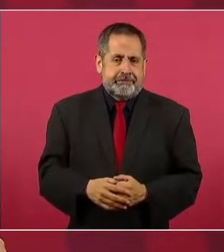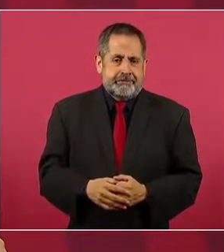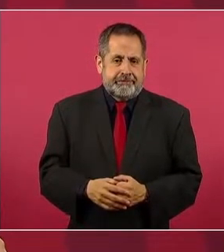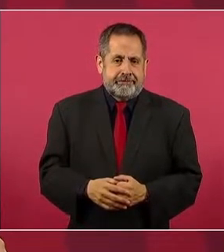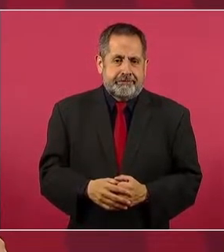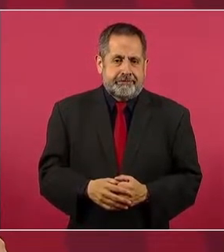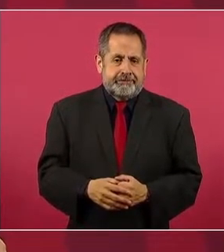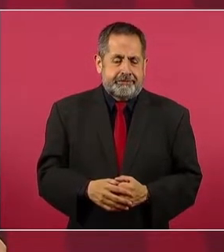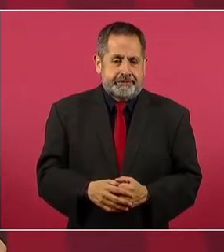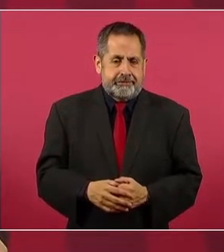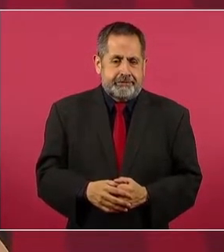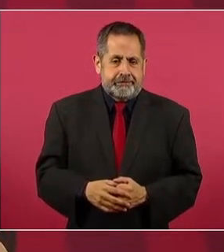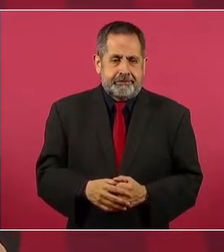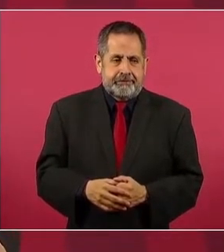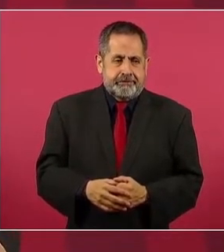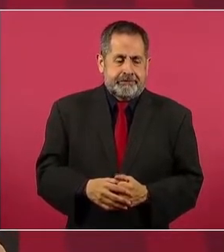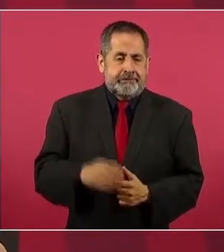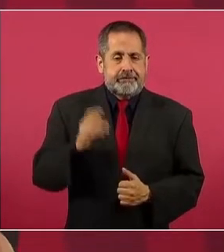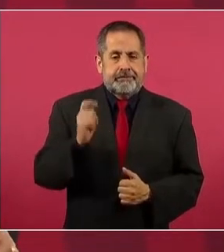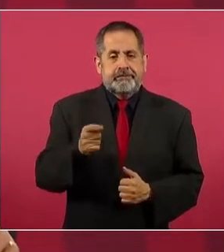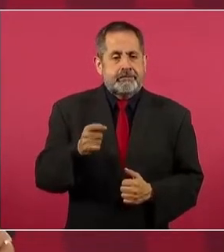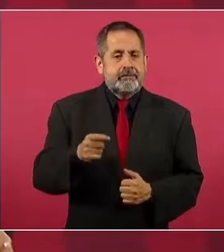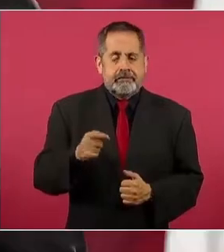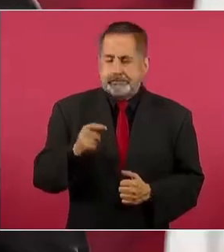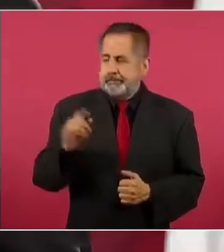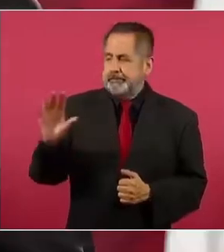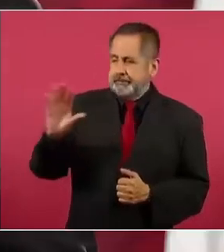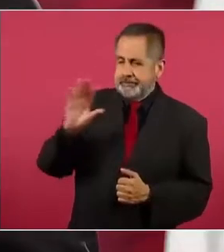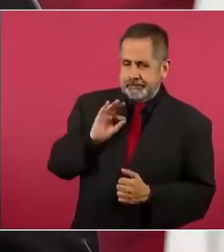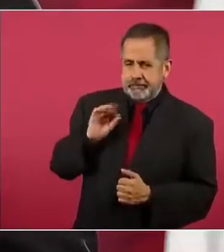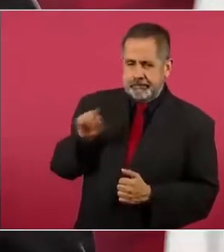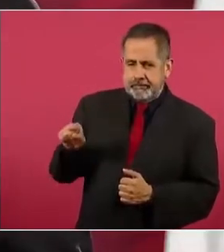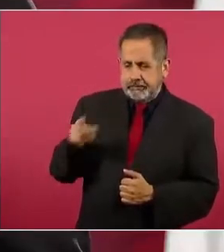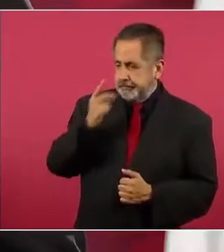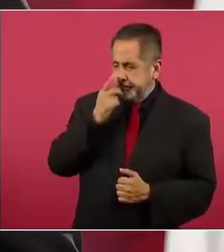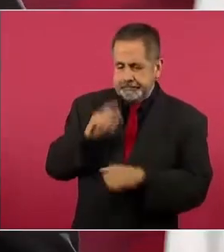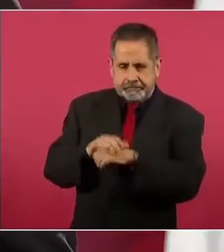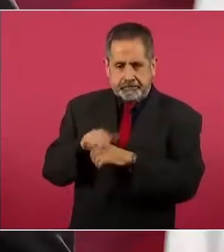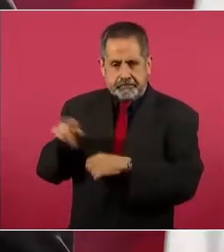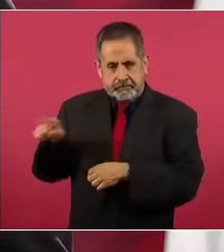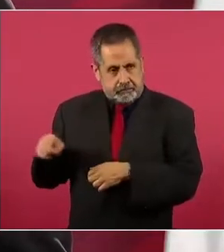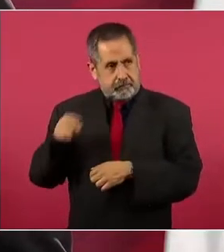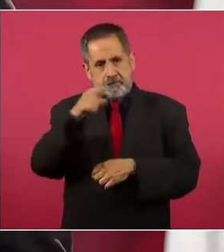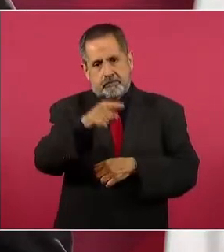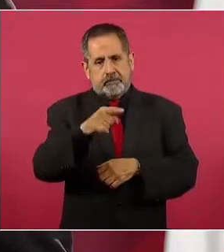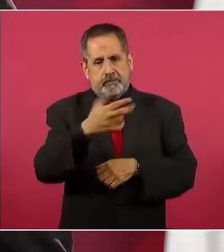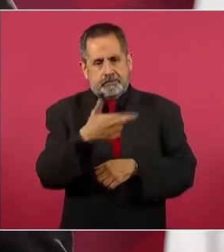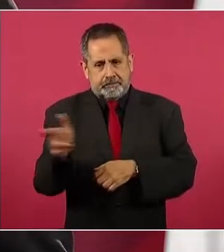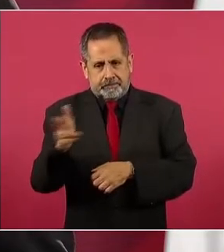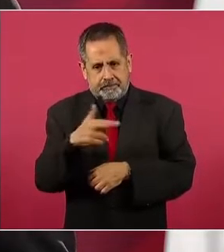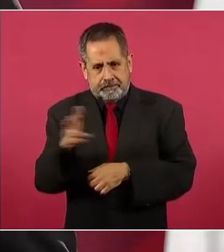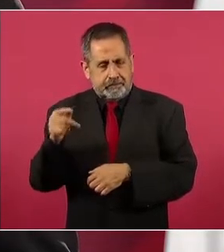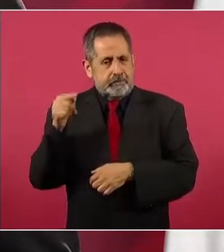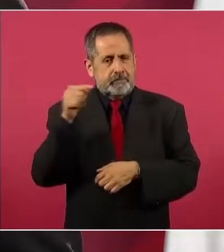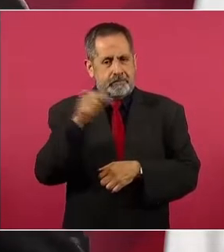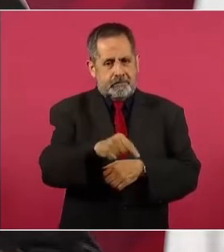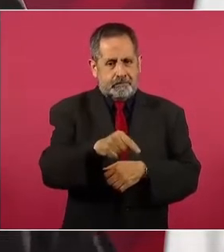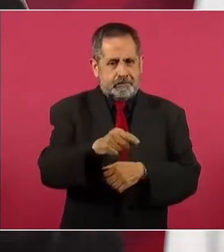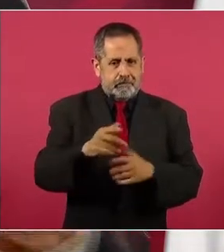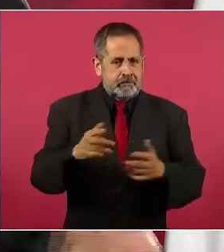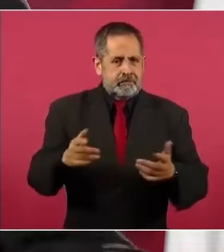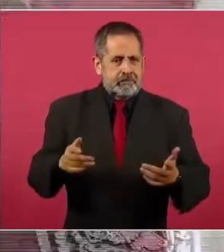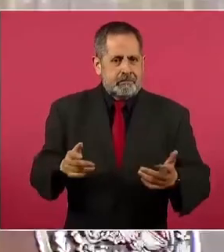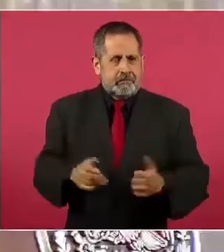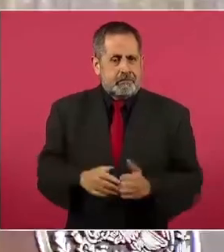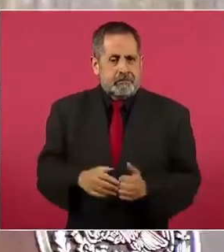Me decía un amigo que fue a un restaurante y